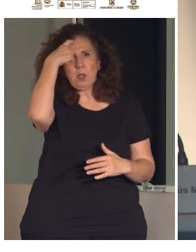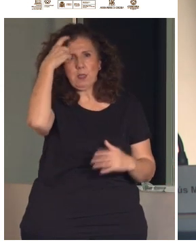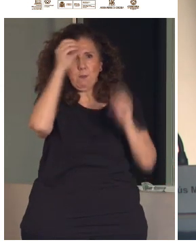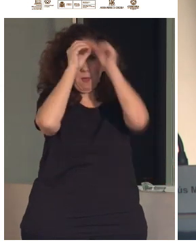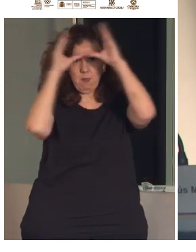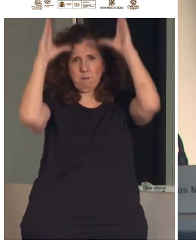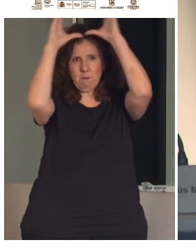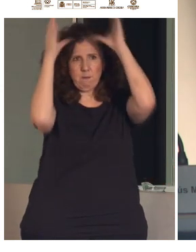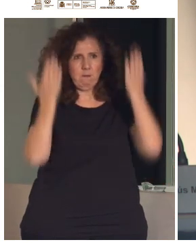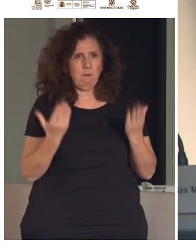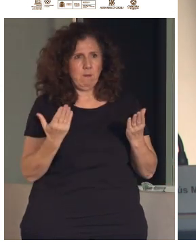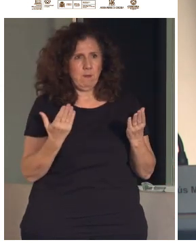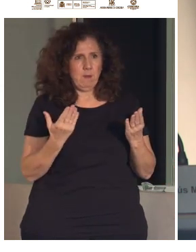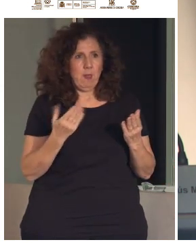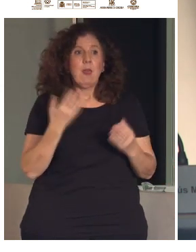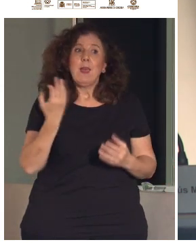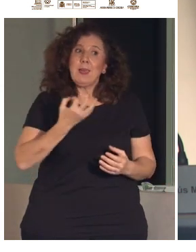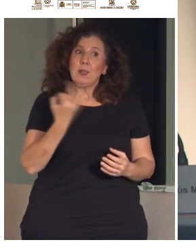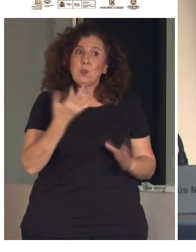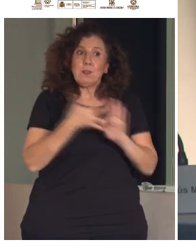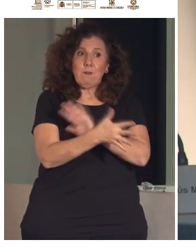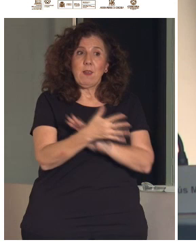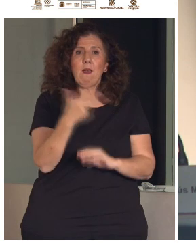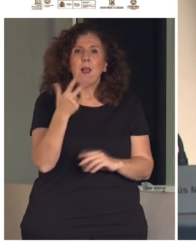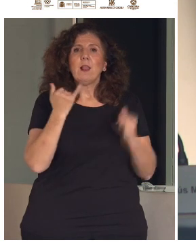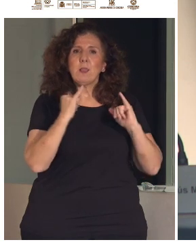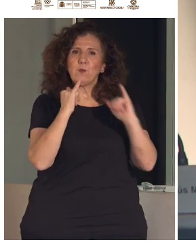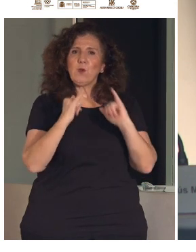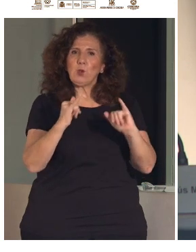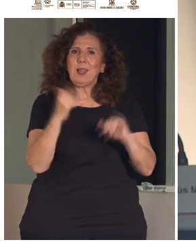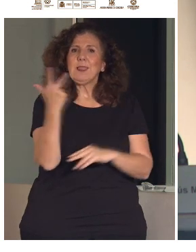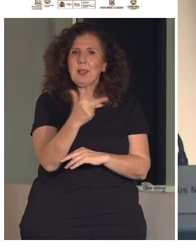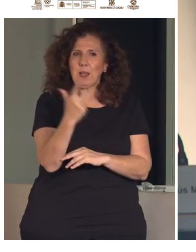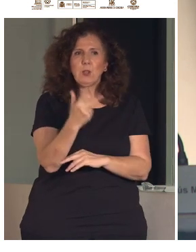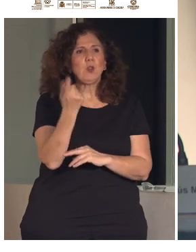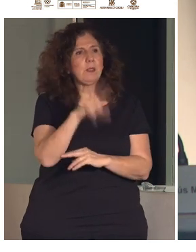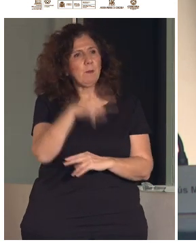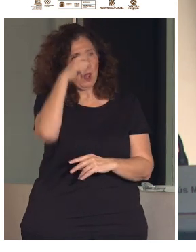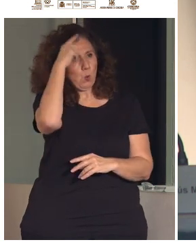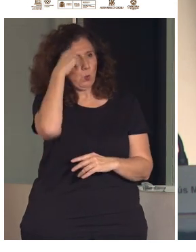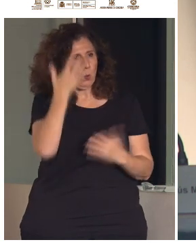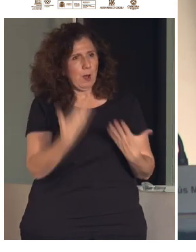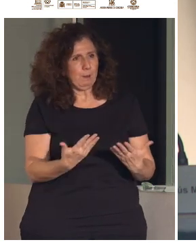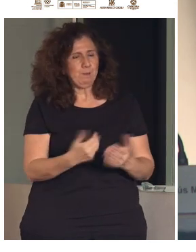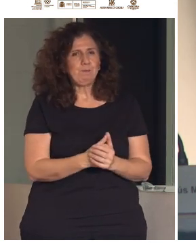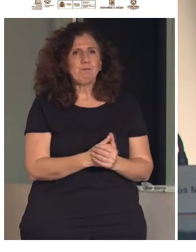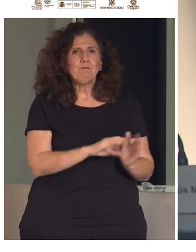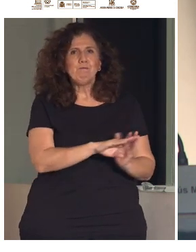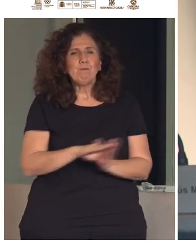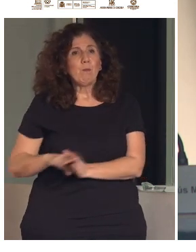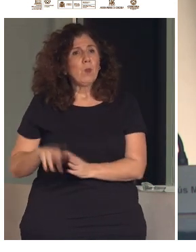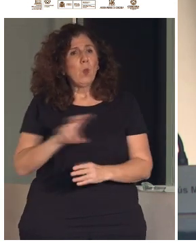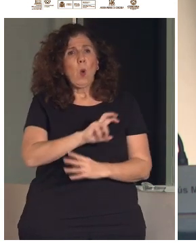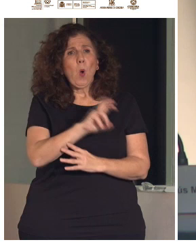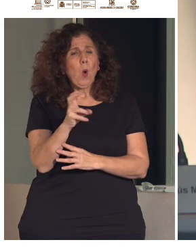con el tema del disfrute del derecho a la cultura. Hay que tener en cuenta en consideración otro factor más